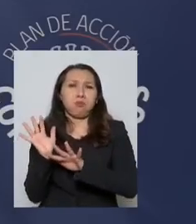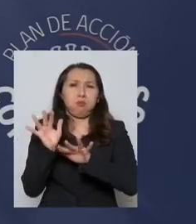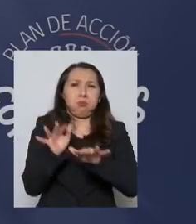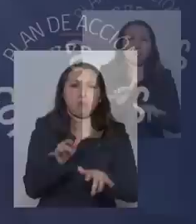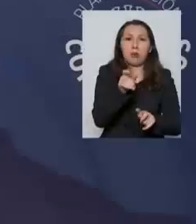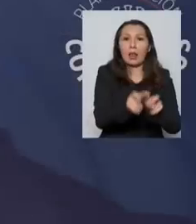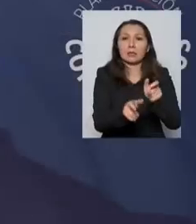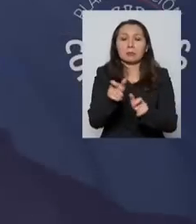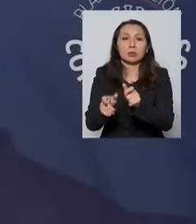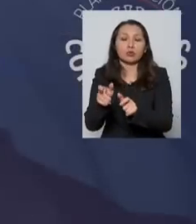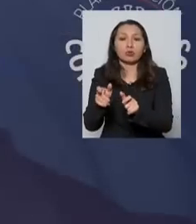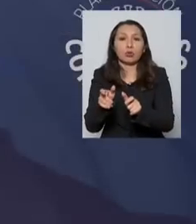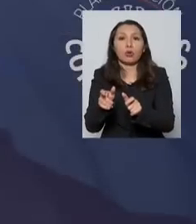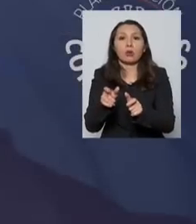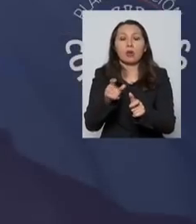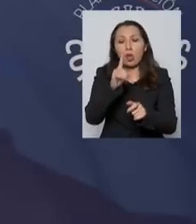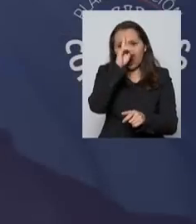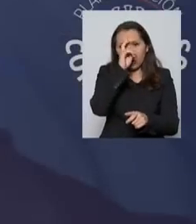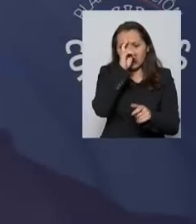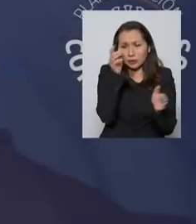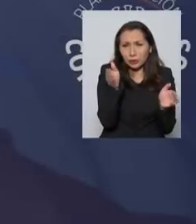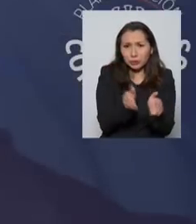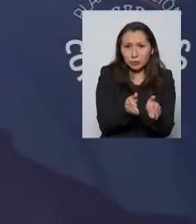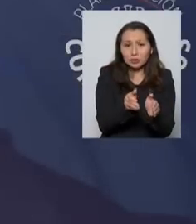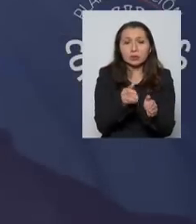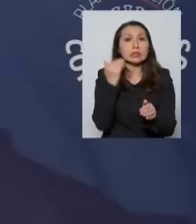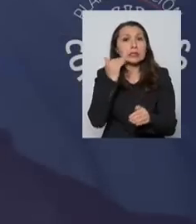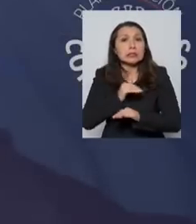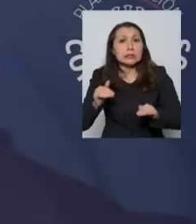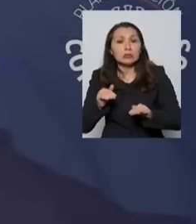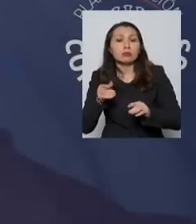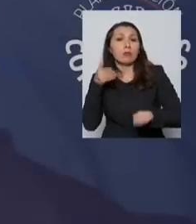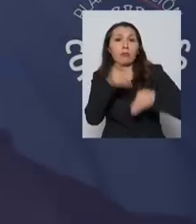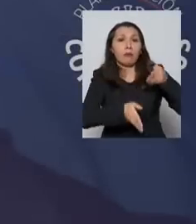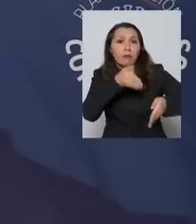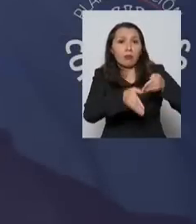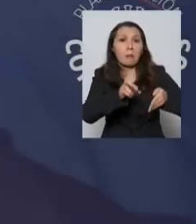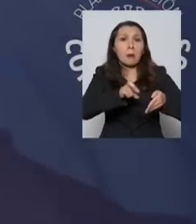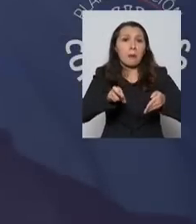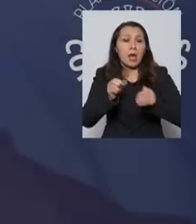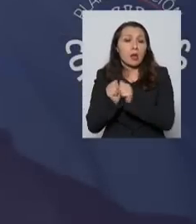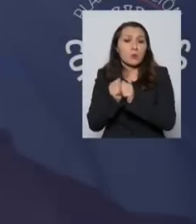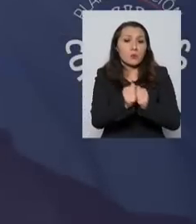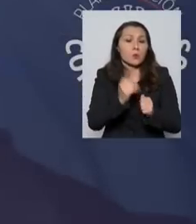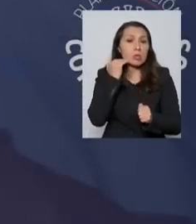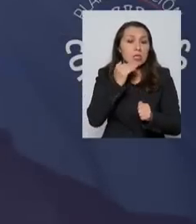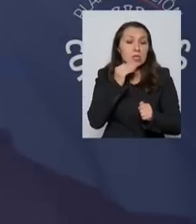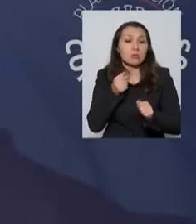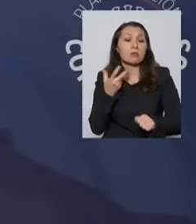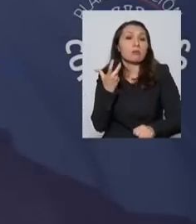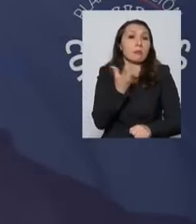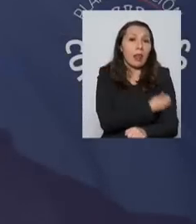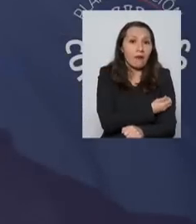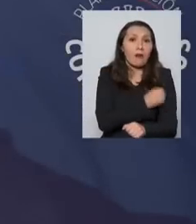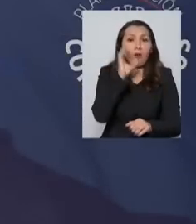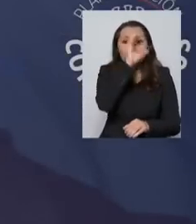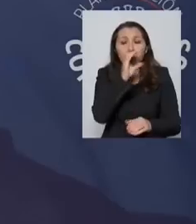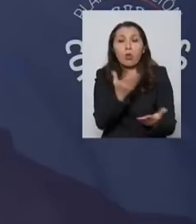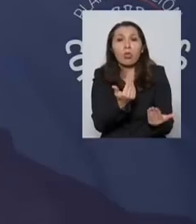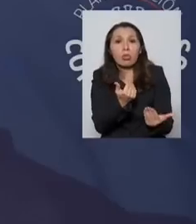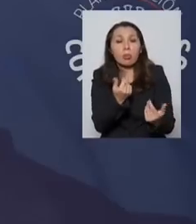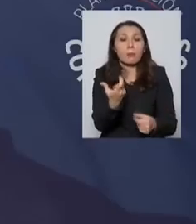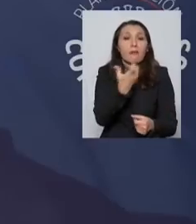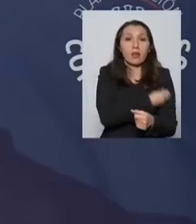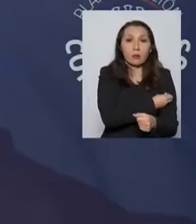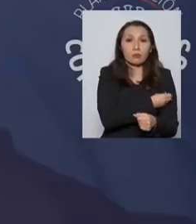a centros de salud familiar de niños, o padres que acompañaban a sus niños más bien, buscando esta